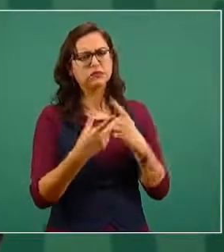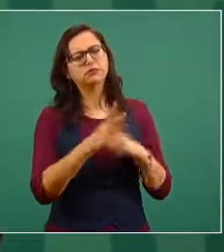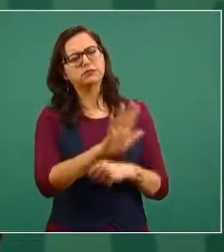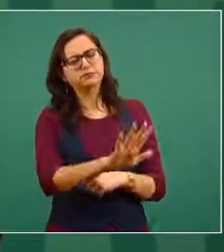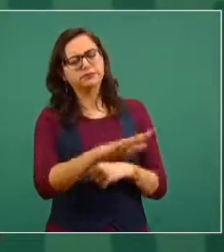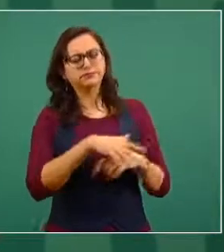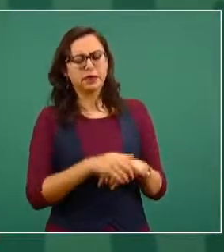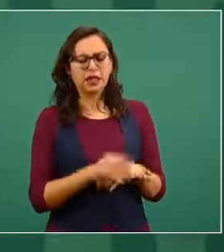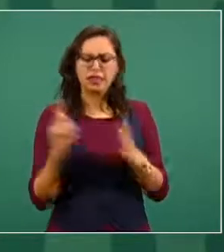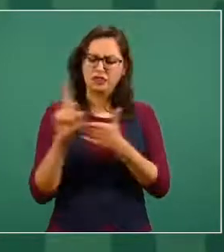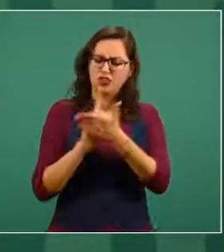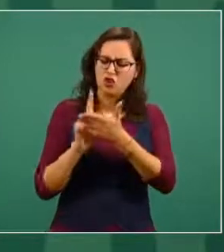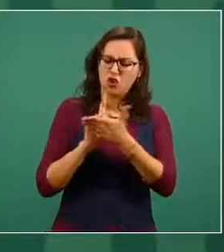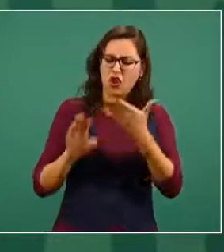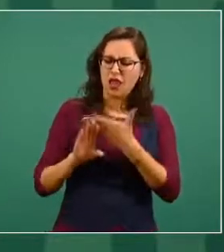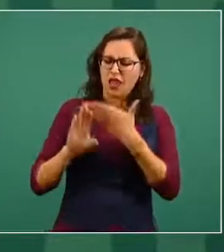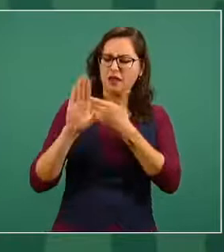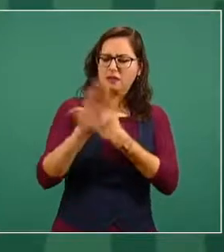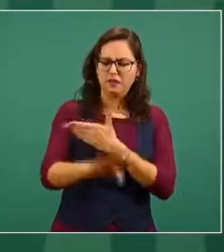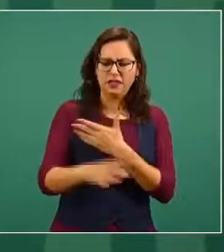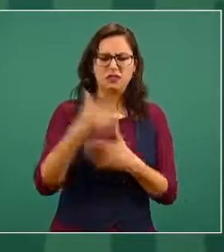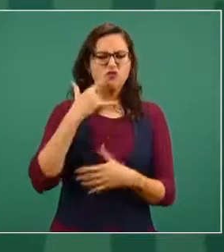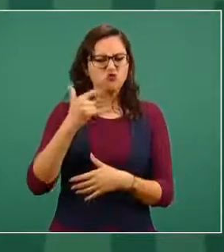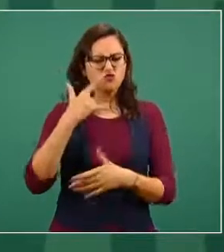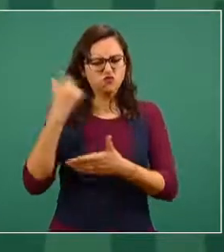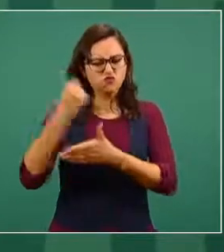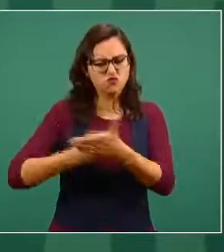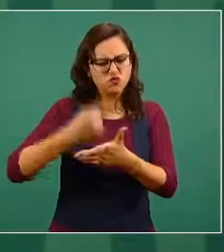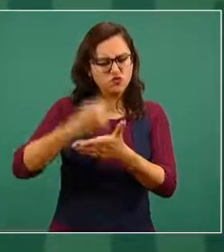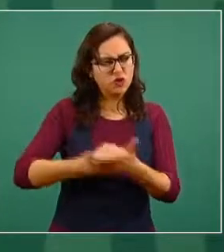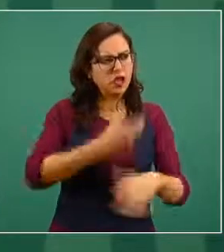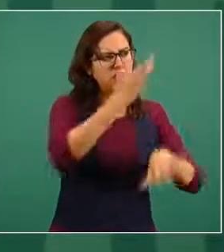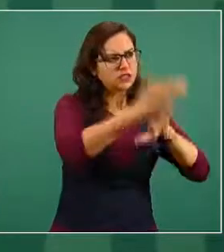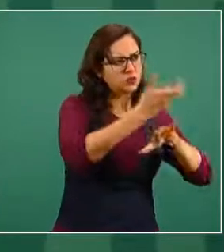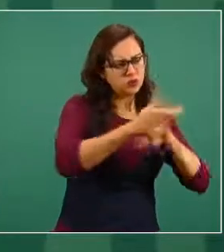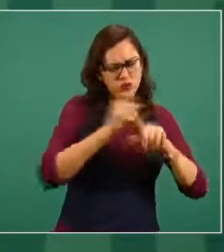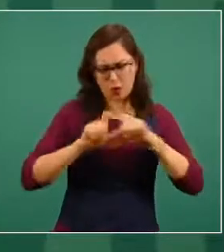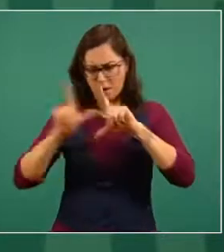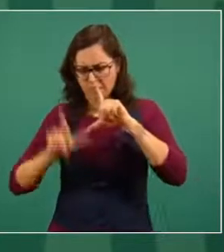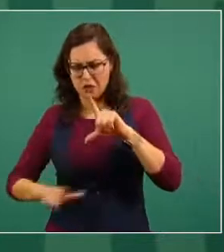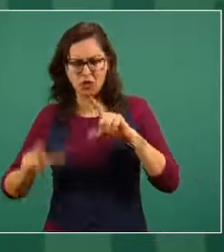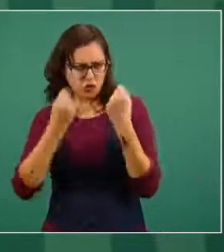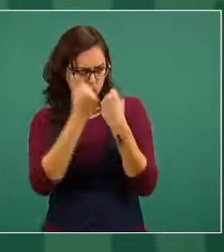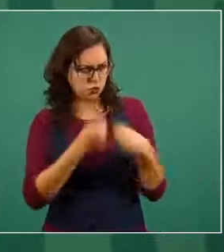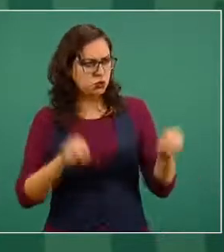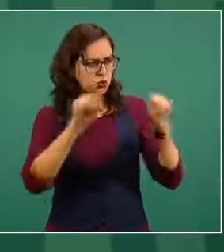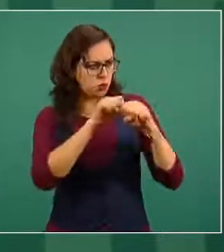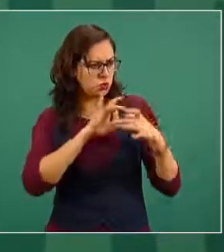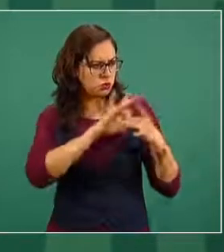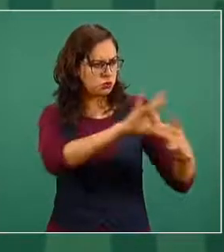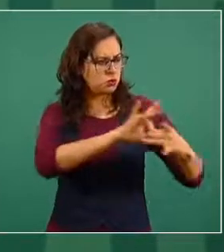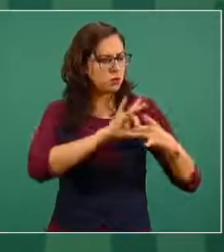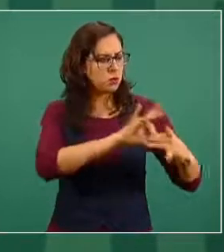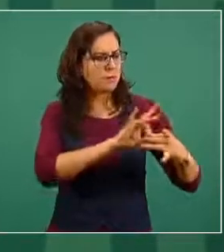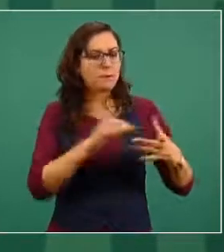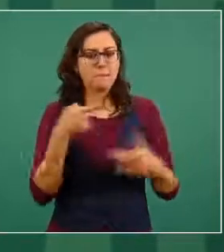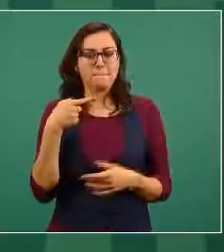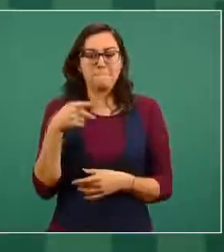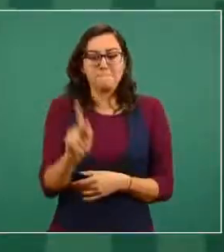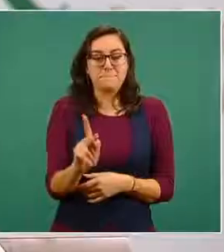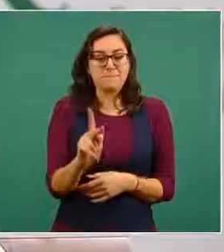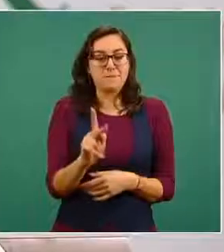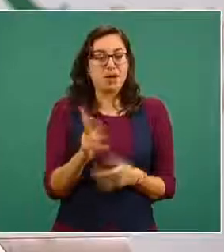en la lucha contra el narcotráfico, ¿cómo puede eso ser compatible con que detengas a un alto oficial